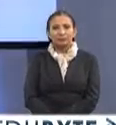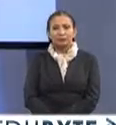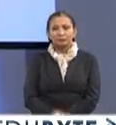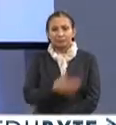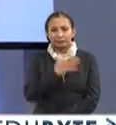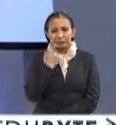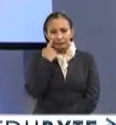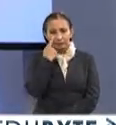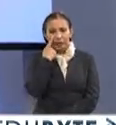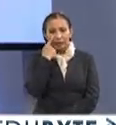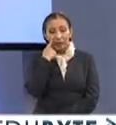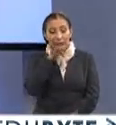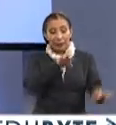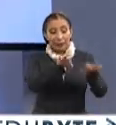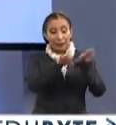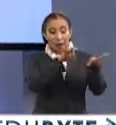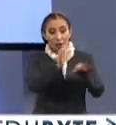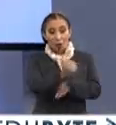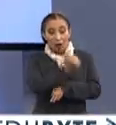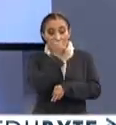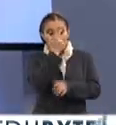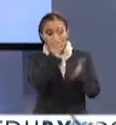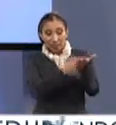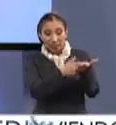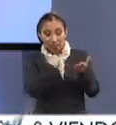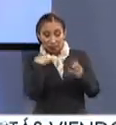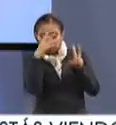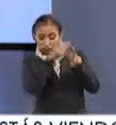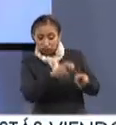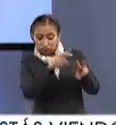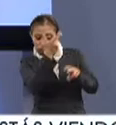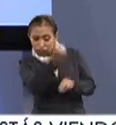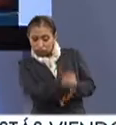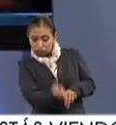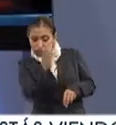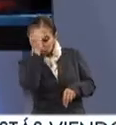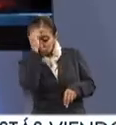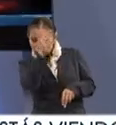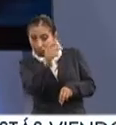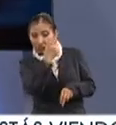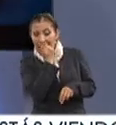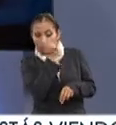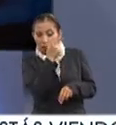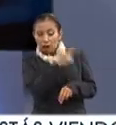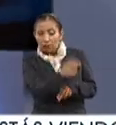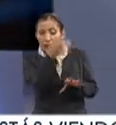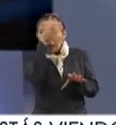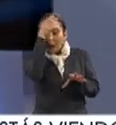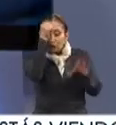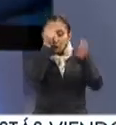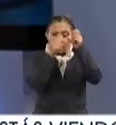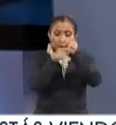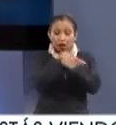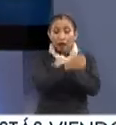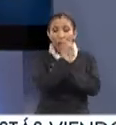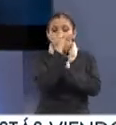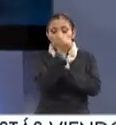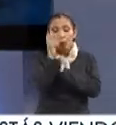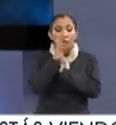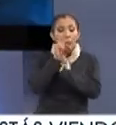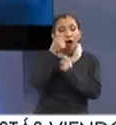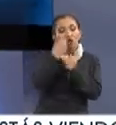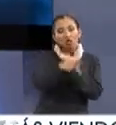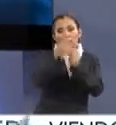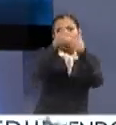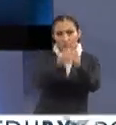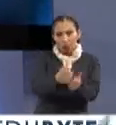Y bueno, mire, el desempeño escolar es un análisis de las aptitudes y capacidades cognitivas y conceptuales que los alumnos demuestran